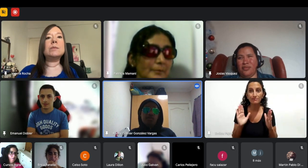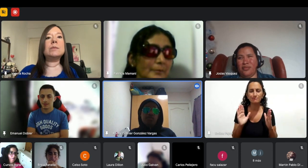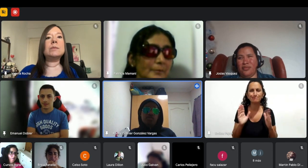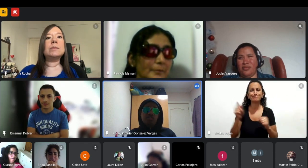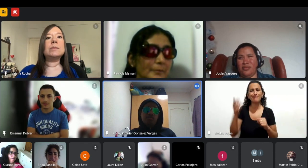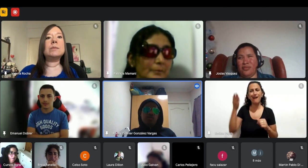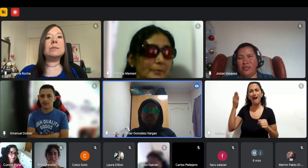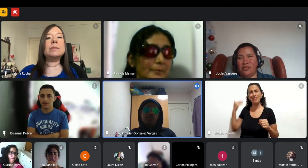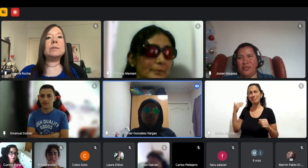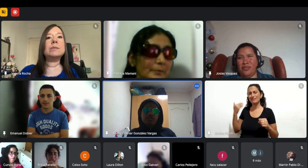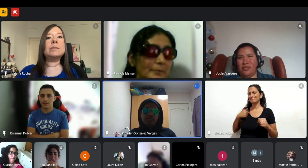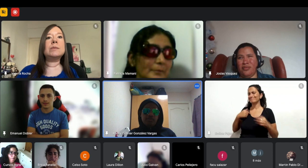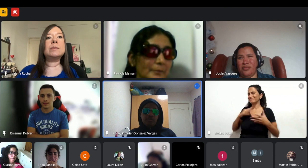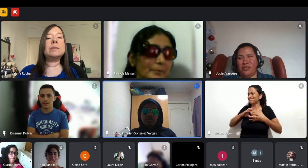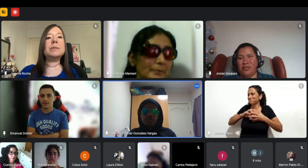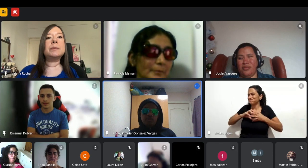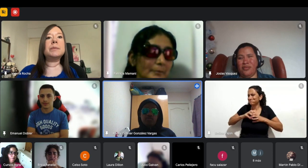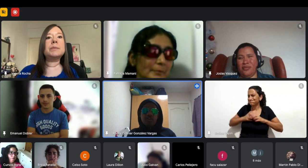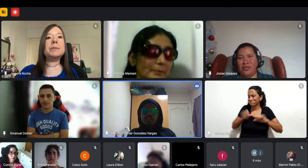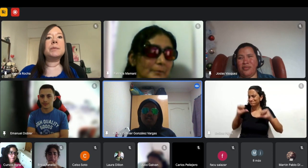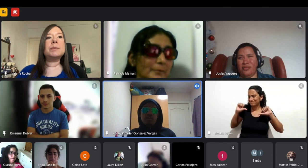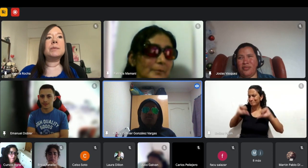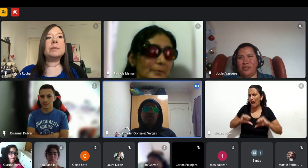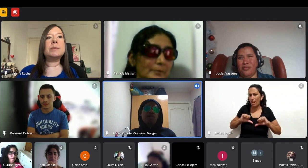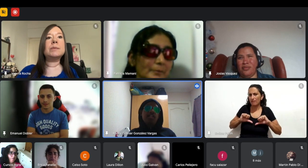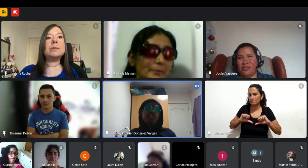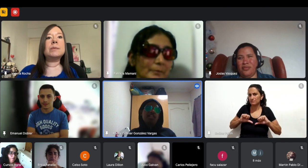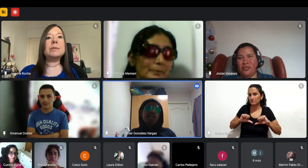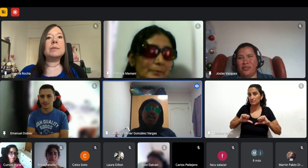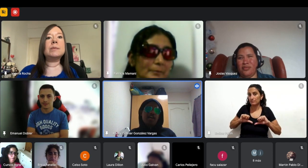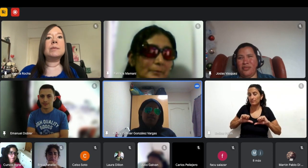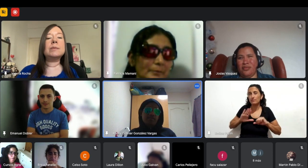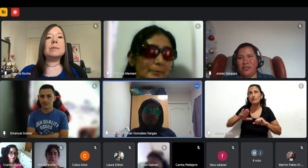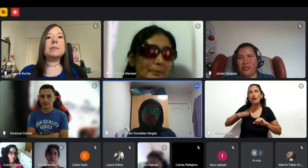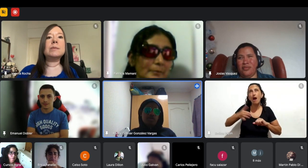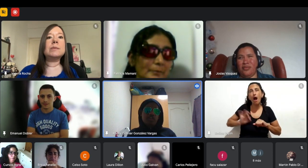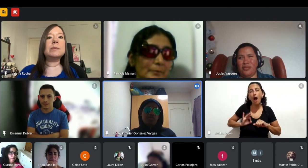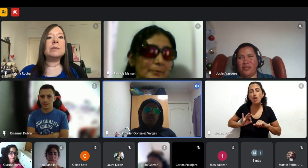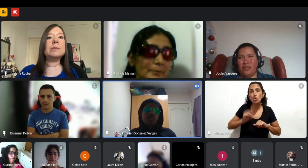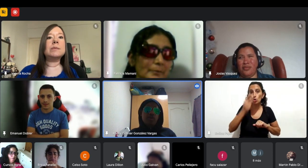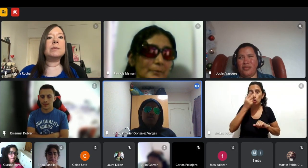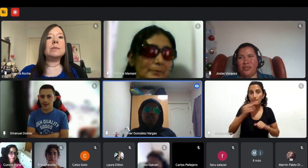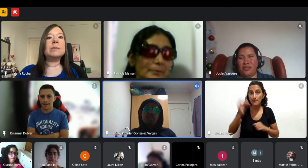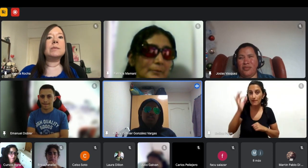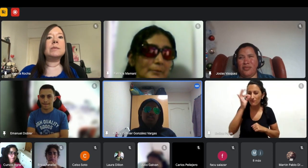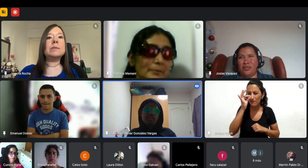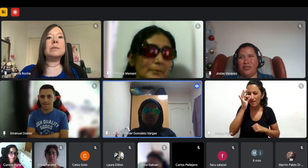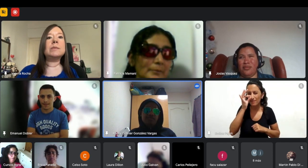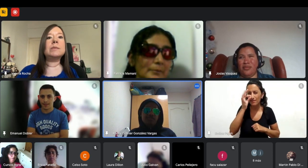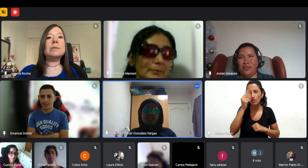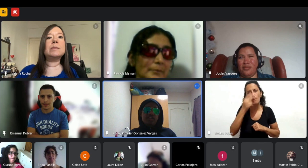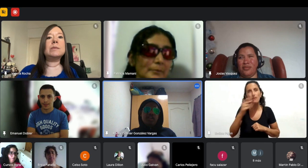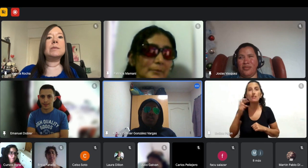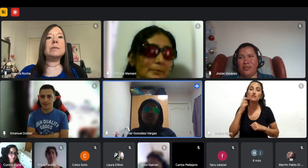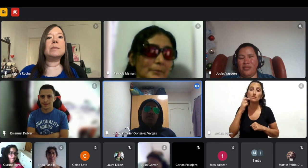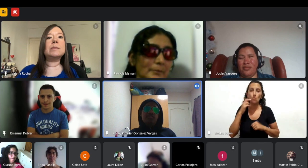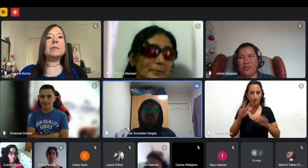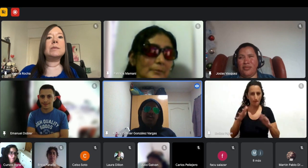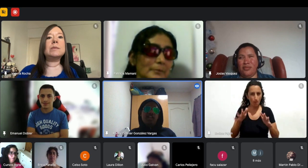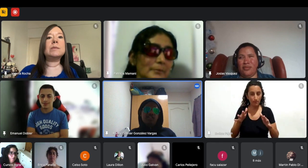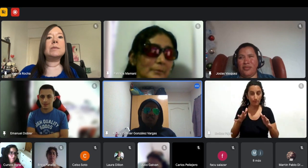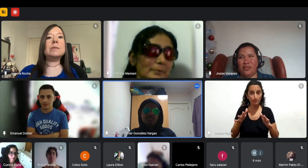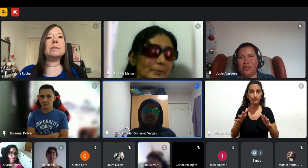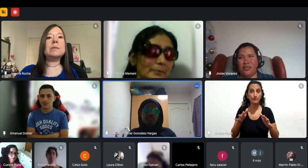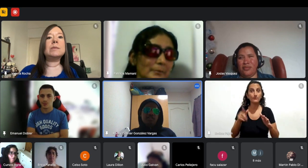el ánimo por muchísimo tiempo no fue hasta 2020 ya 2019 2020 que en la